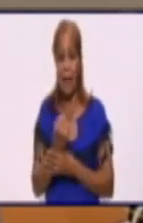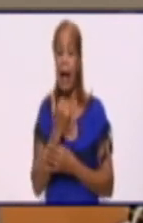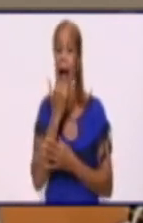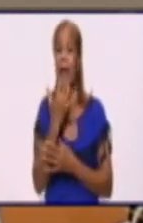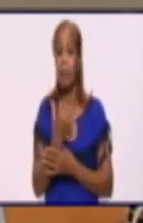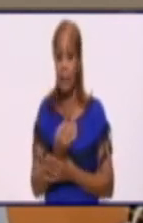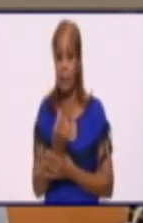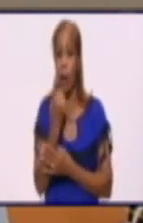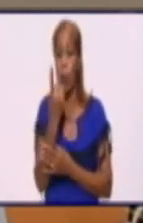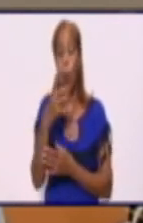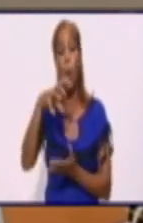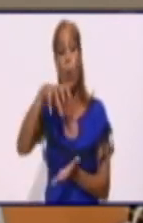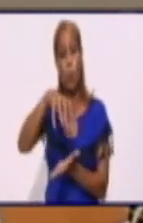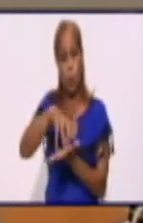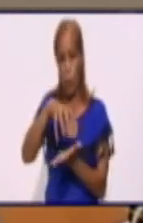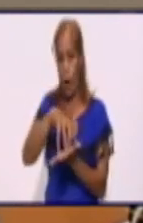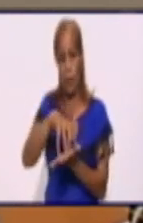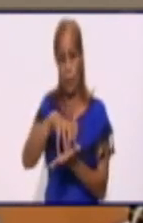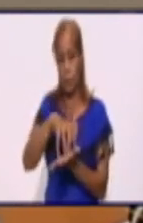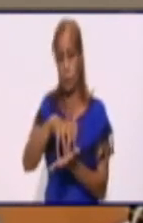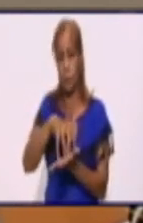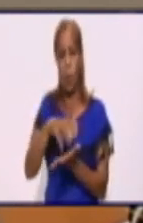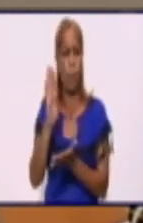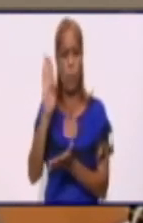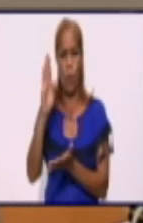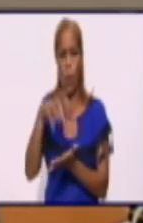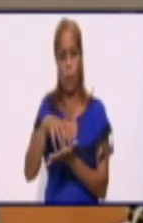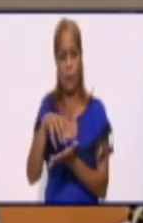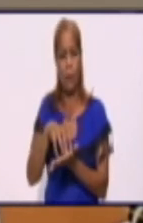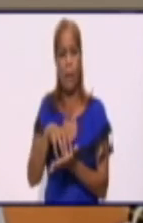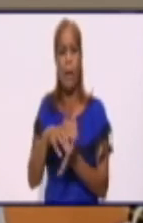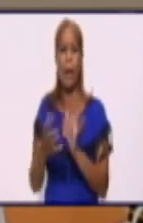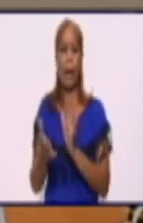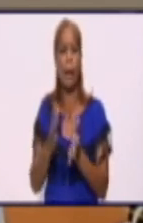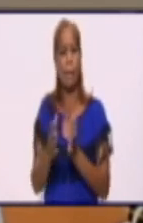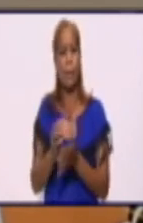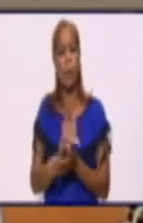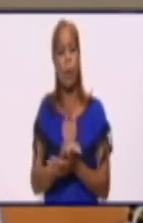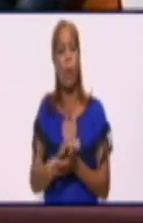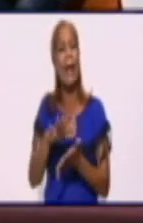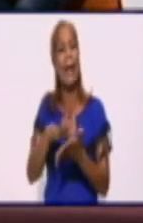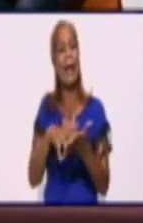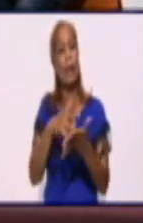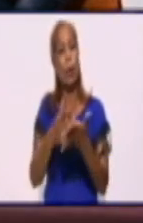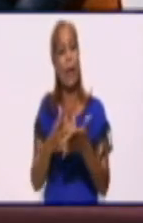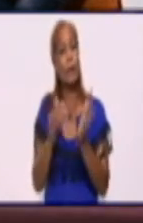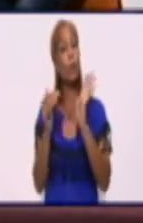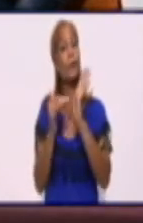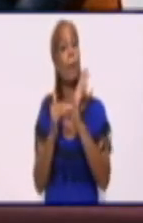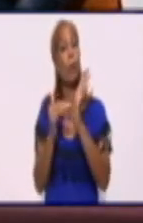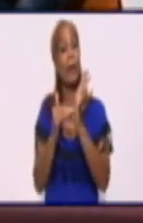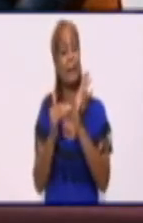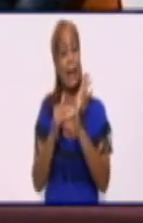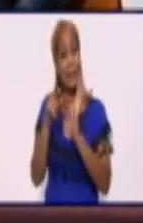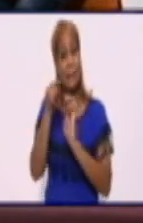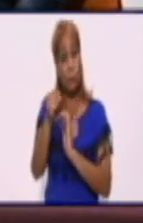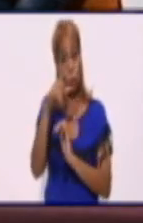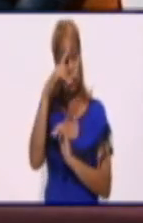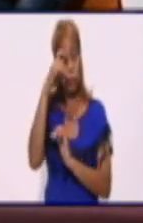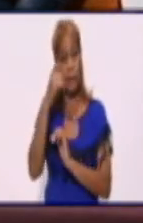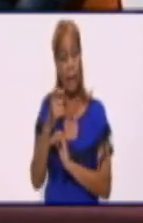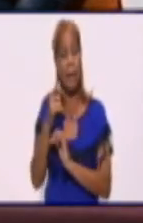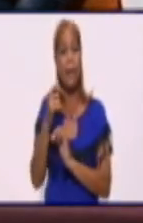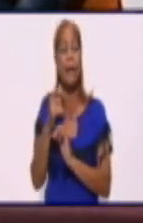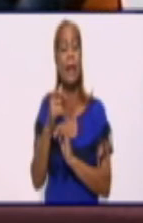este llamado Esteve, normalmente lleva 3 megawatt, en el horario pico, si usted lo apaga en el